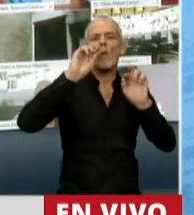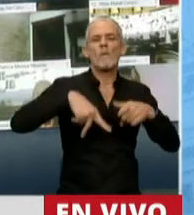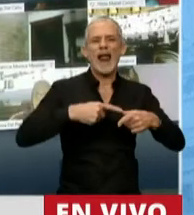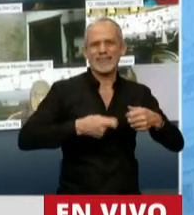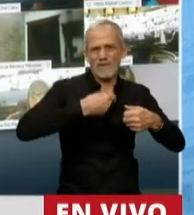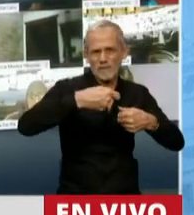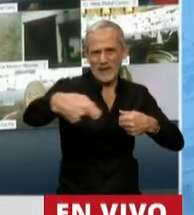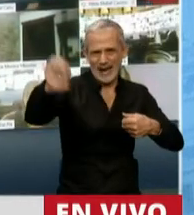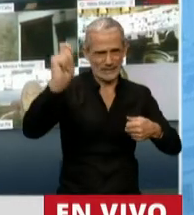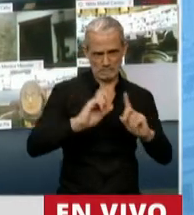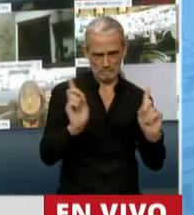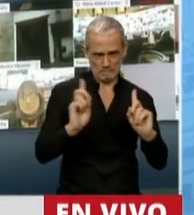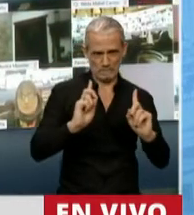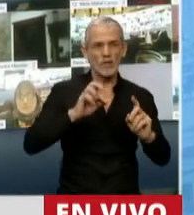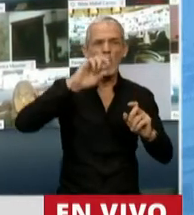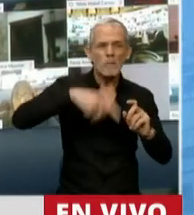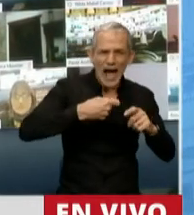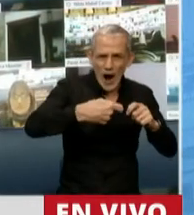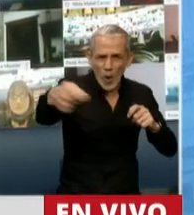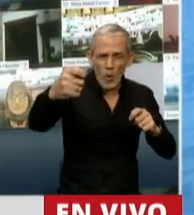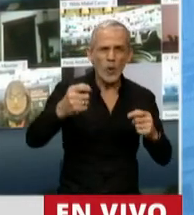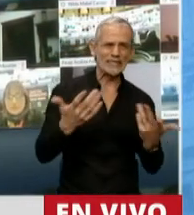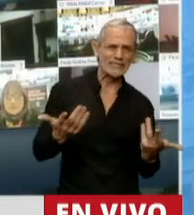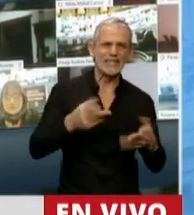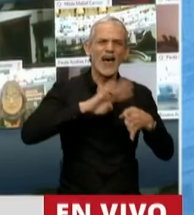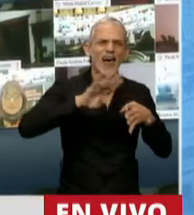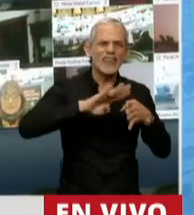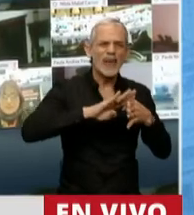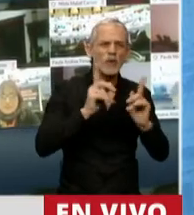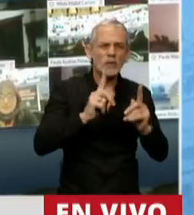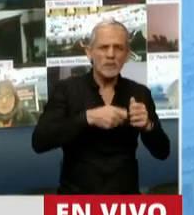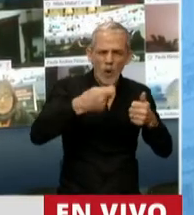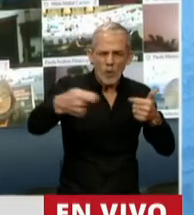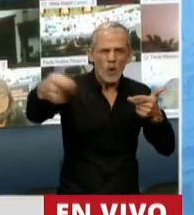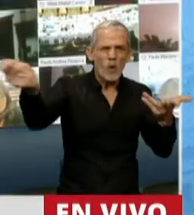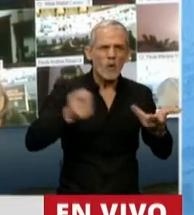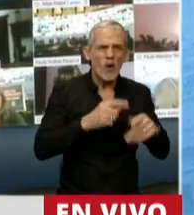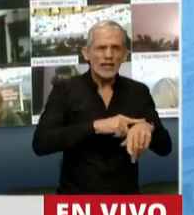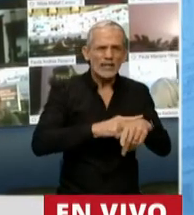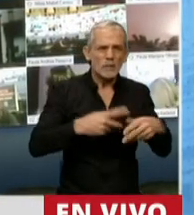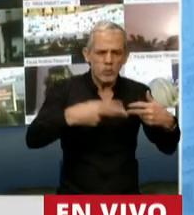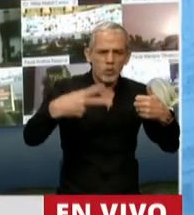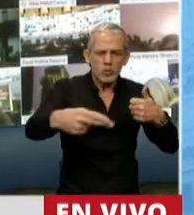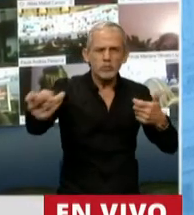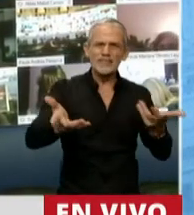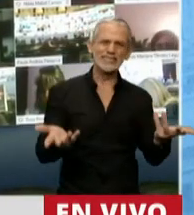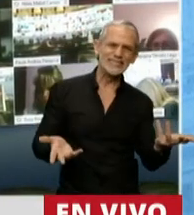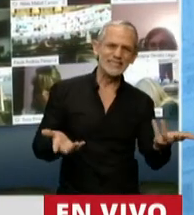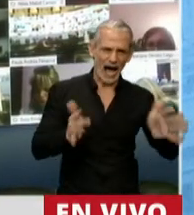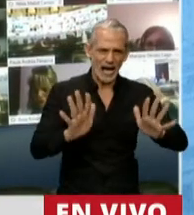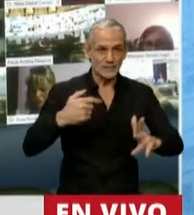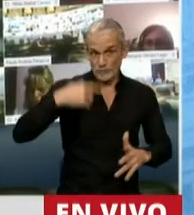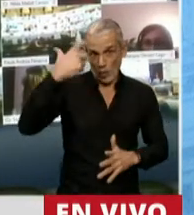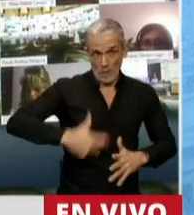facilidades de pago que lo único que hace es dividir la deuda en cuotas y darle plazo para su pago. Lo digo como